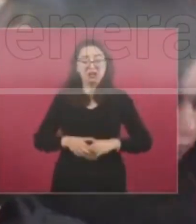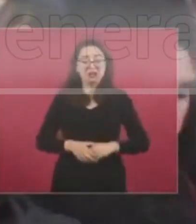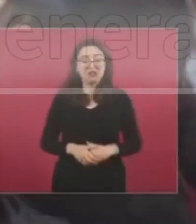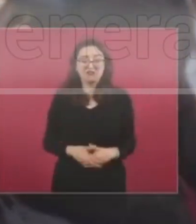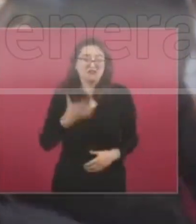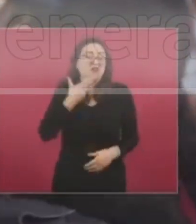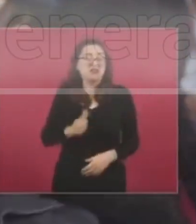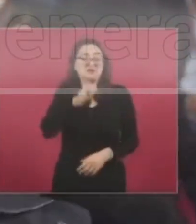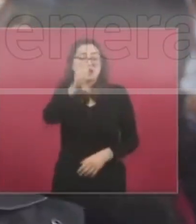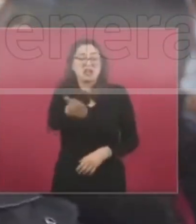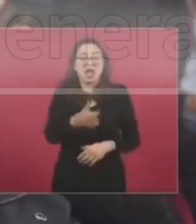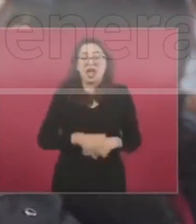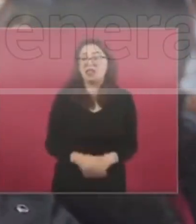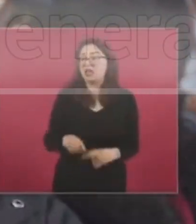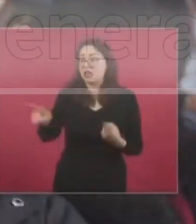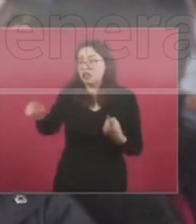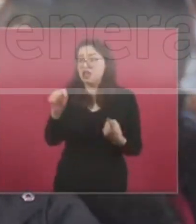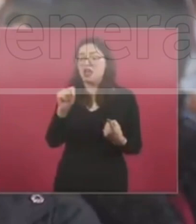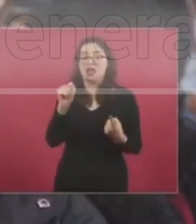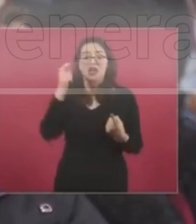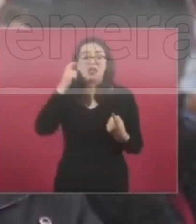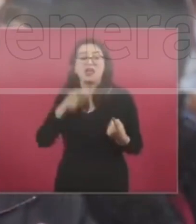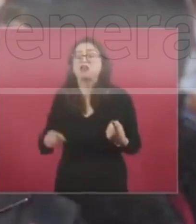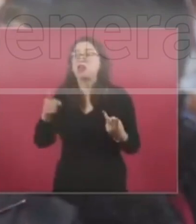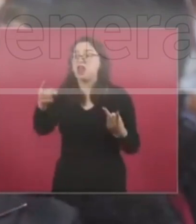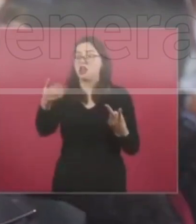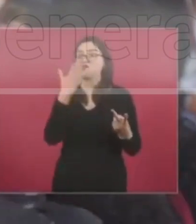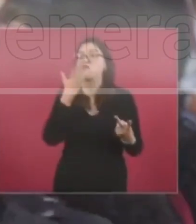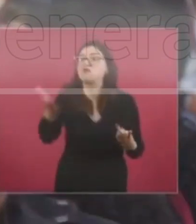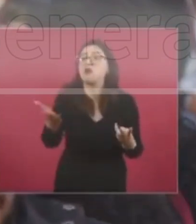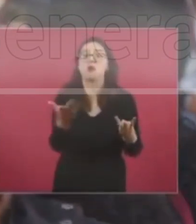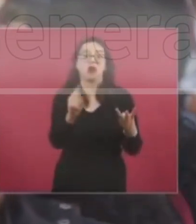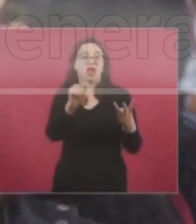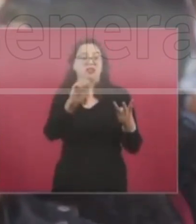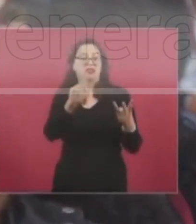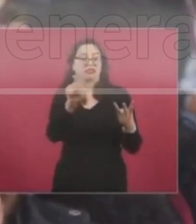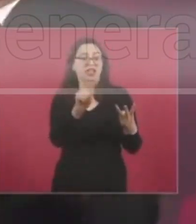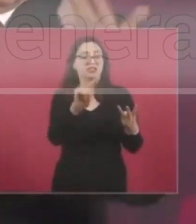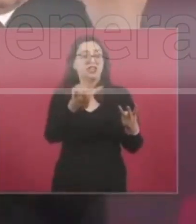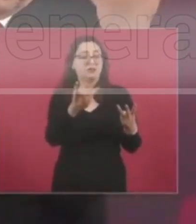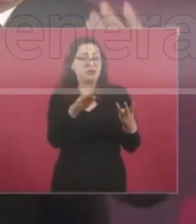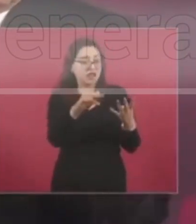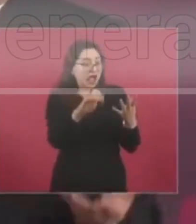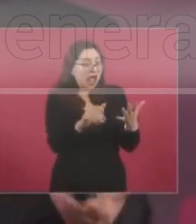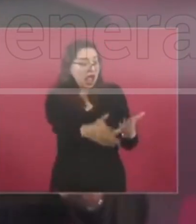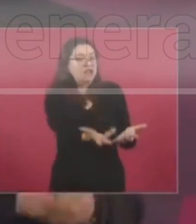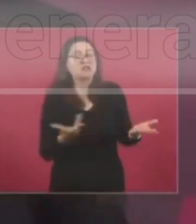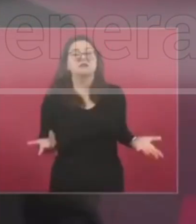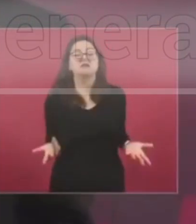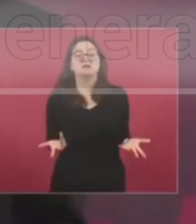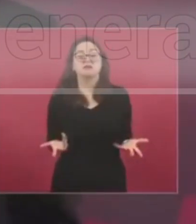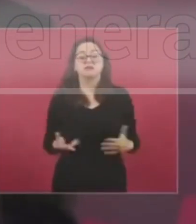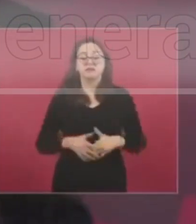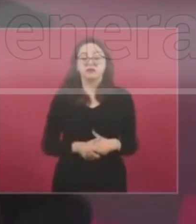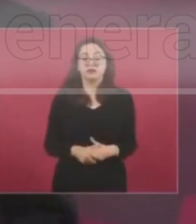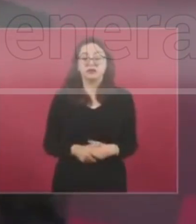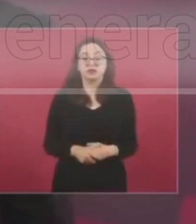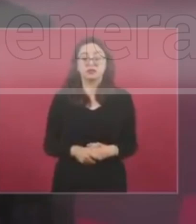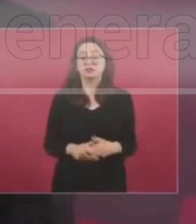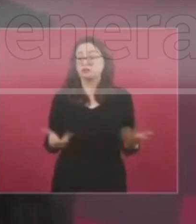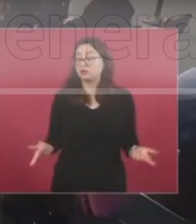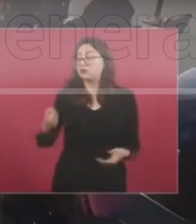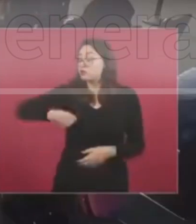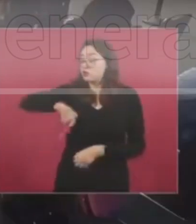vemos lo de Guerrero si vemos lo que está pasando en Sonora pero si no nos reuniés todos los días ¿Estaría peor el país?